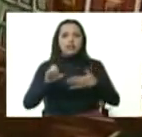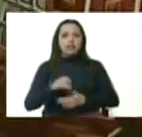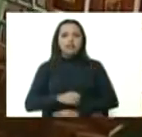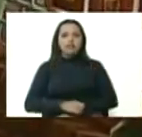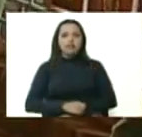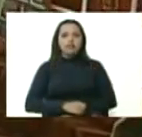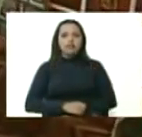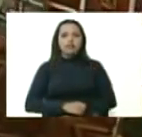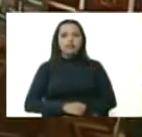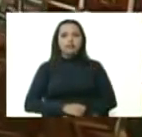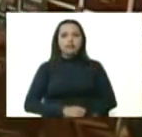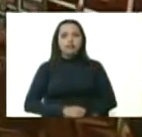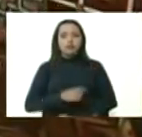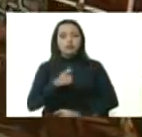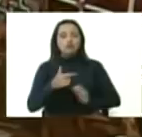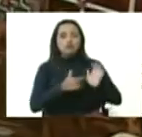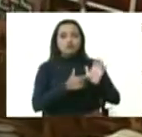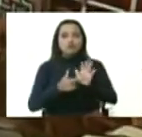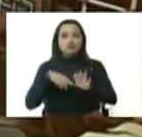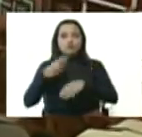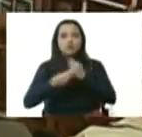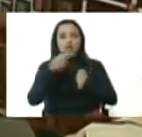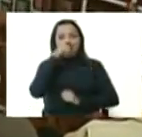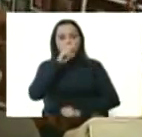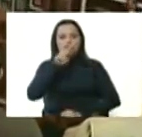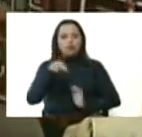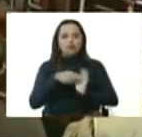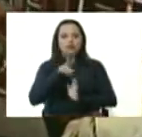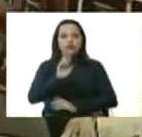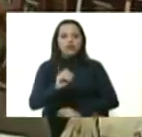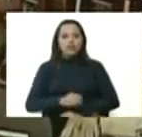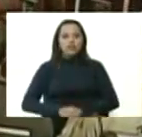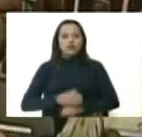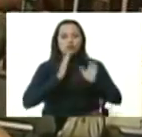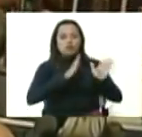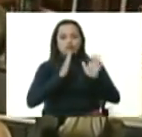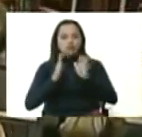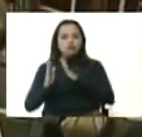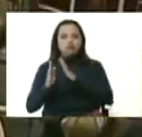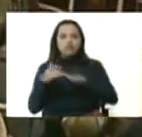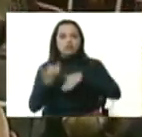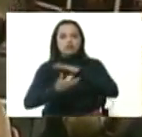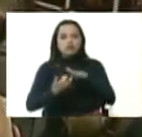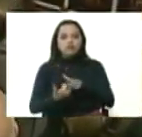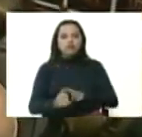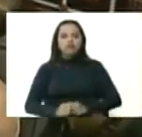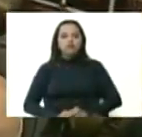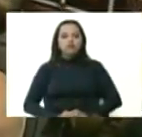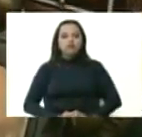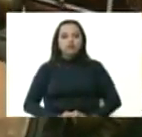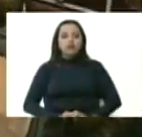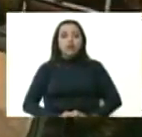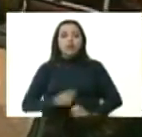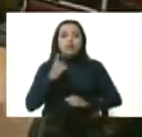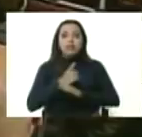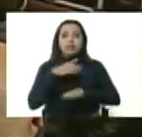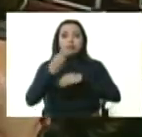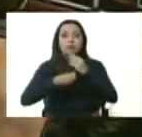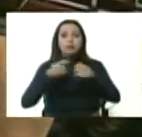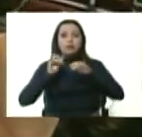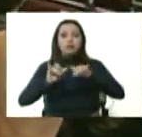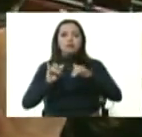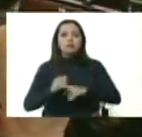para el año 2020 en el proceso de reordenación institucional que debemos hacer precisamente